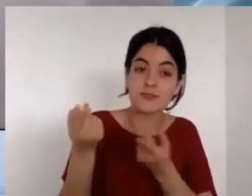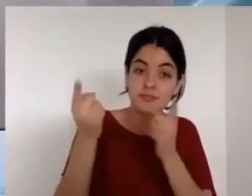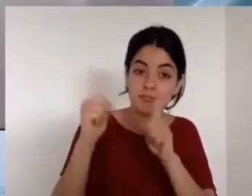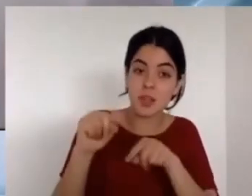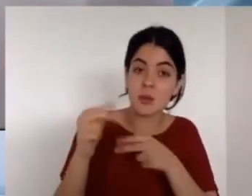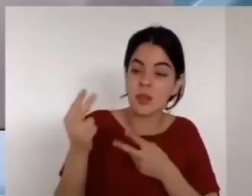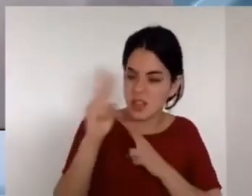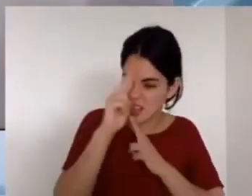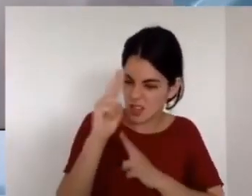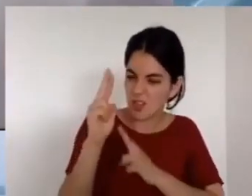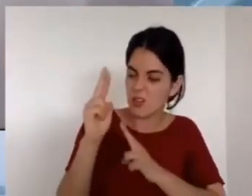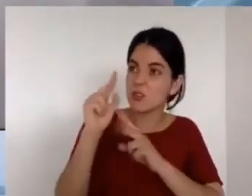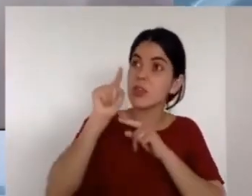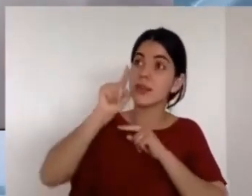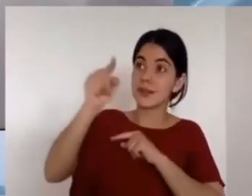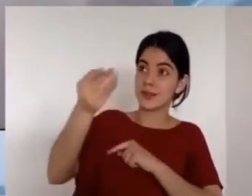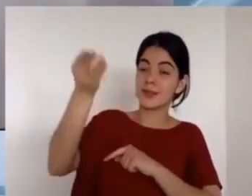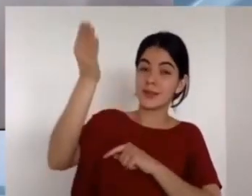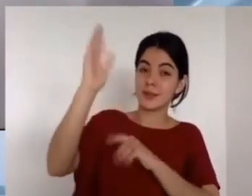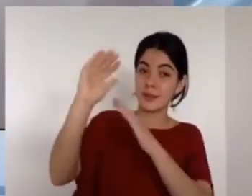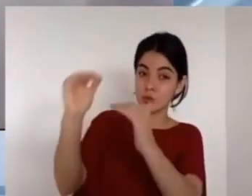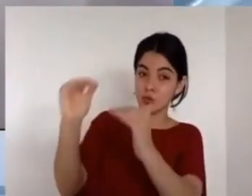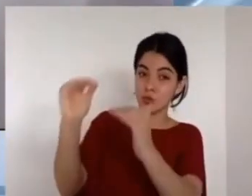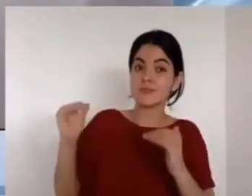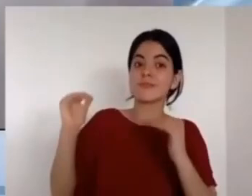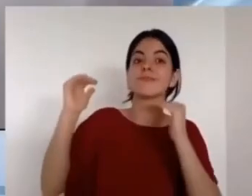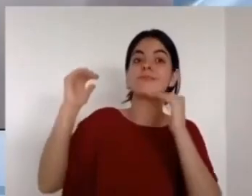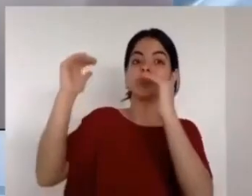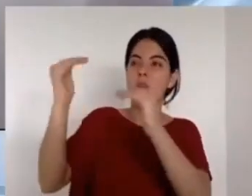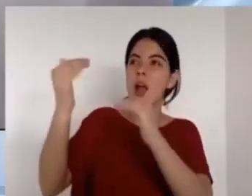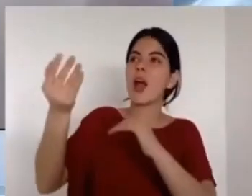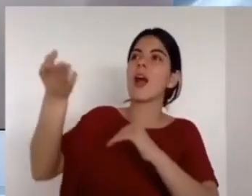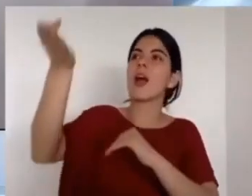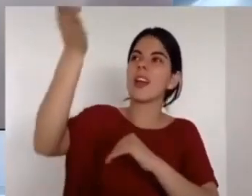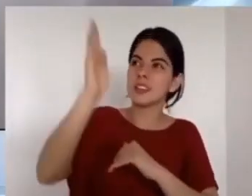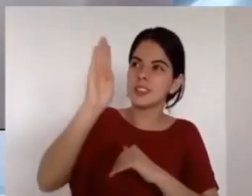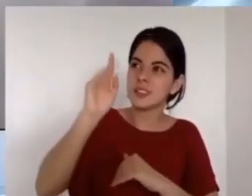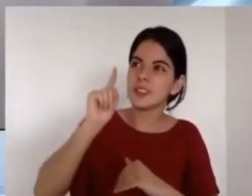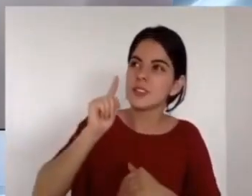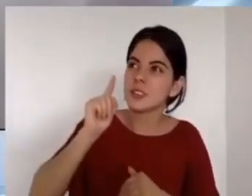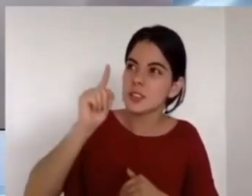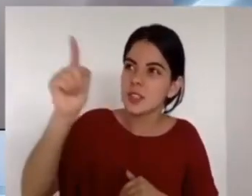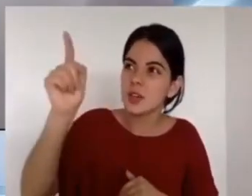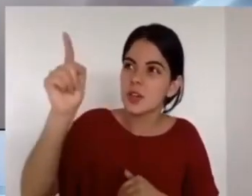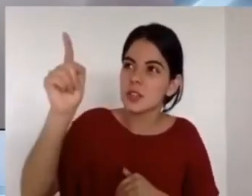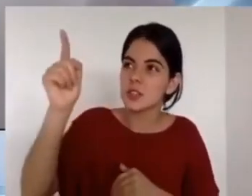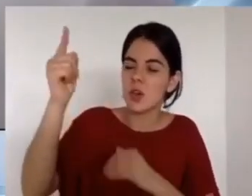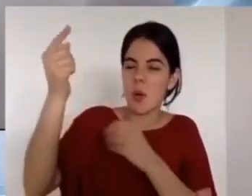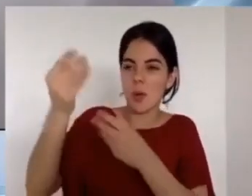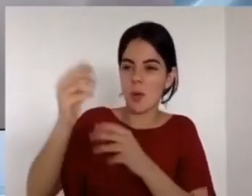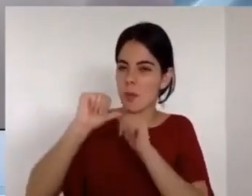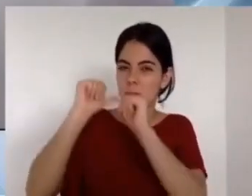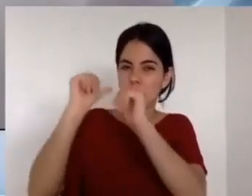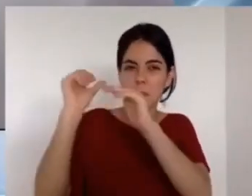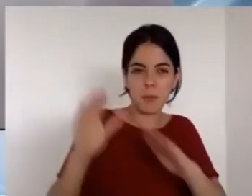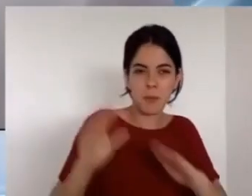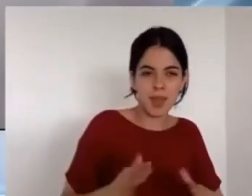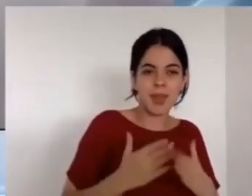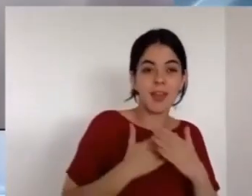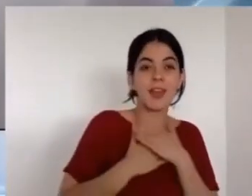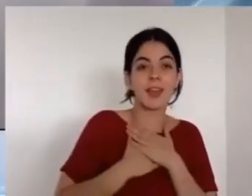tenemos proviene de Él. Si usted nota, es una actitud que se